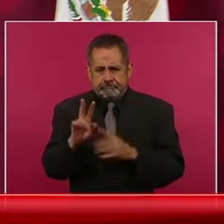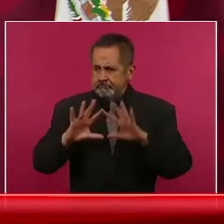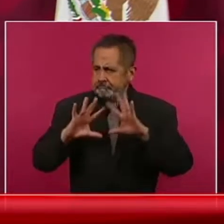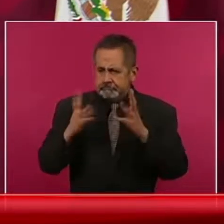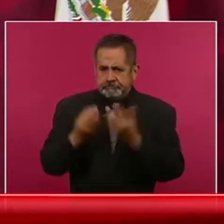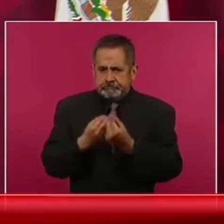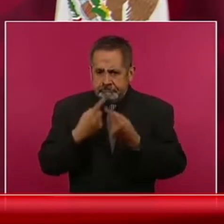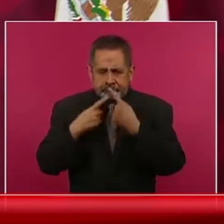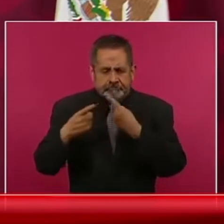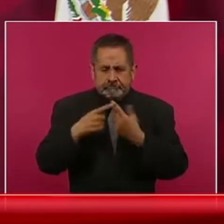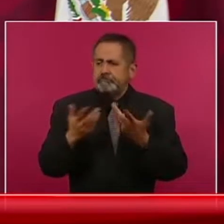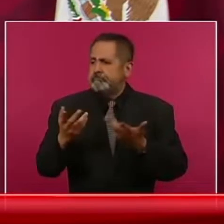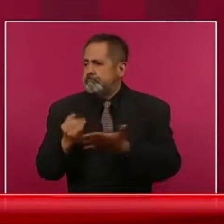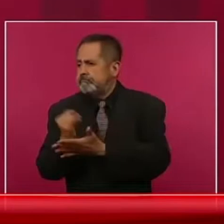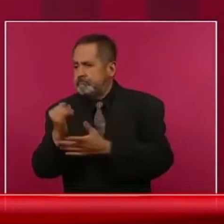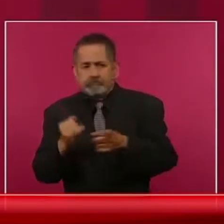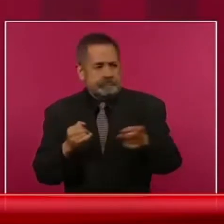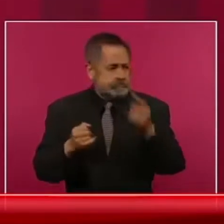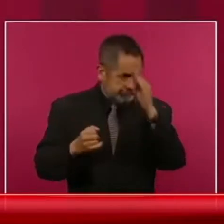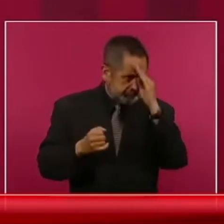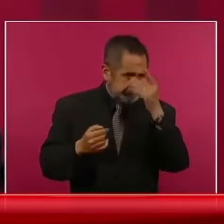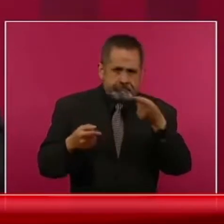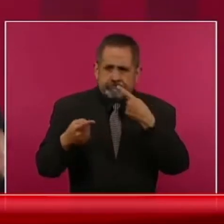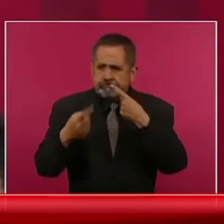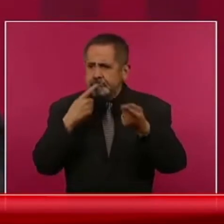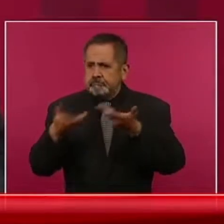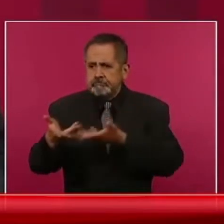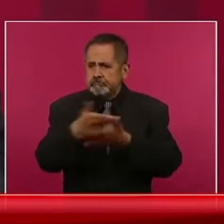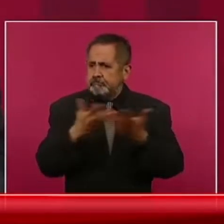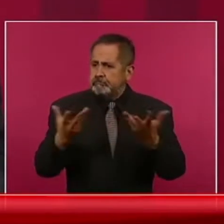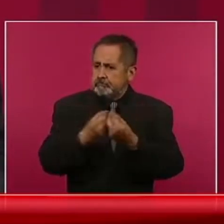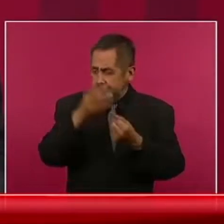y tomamos decisiones de manera conjunta.